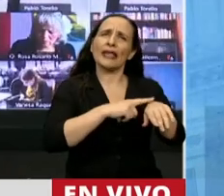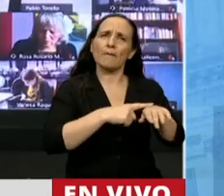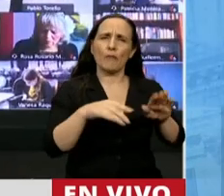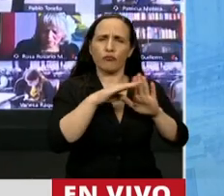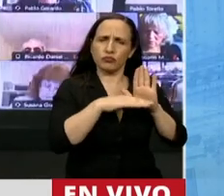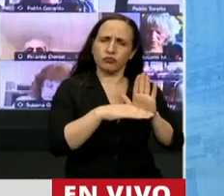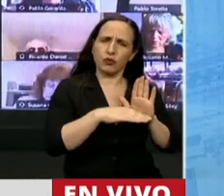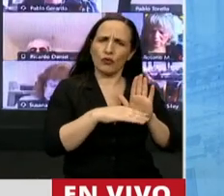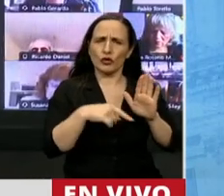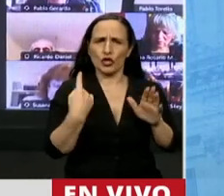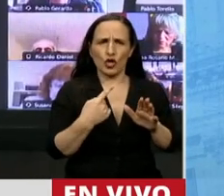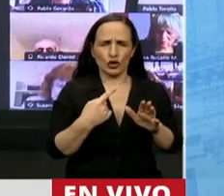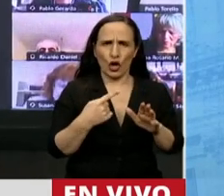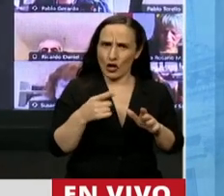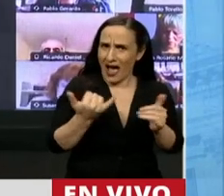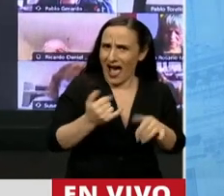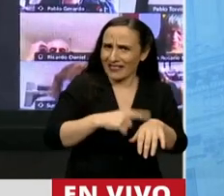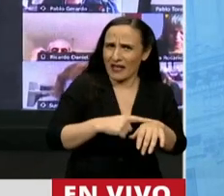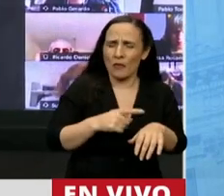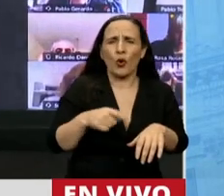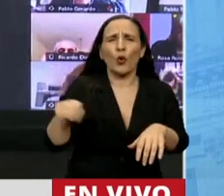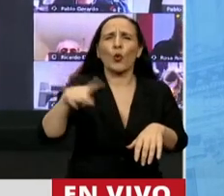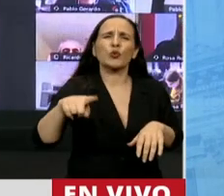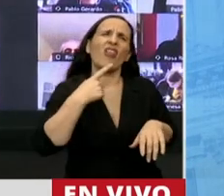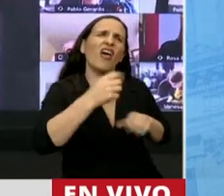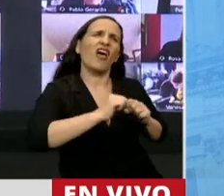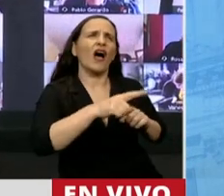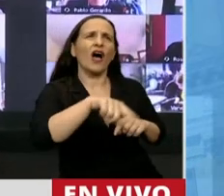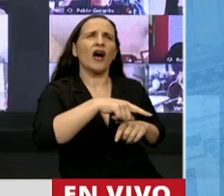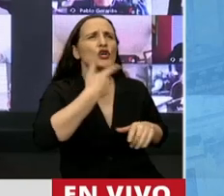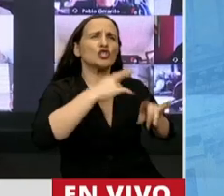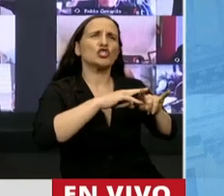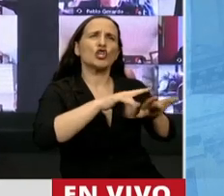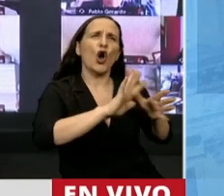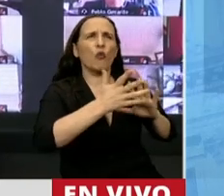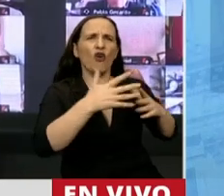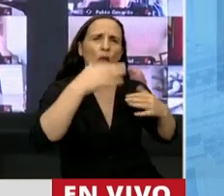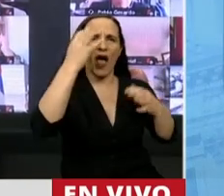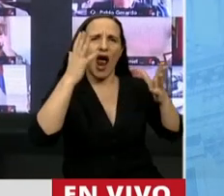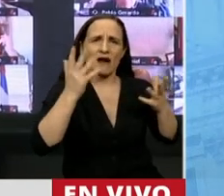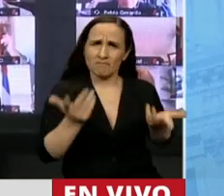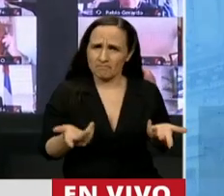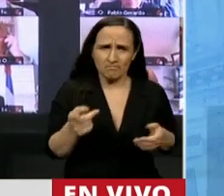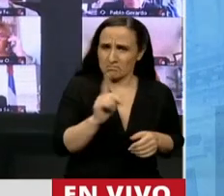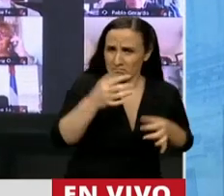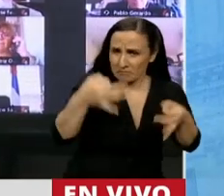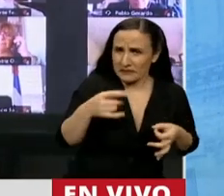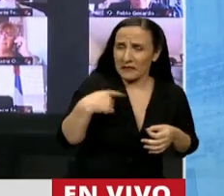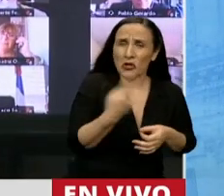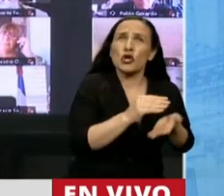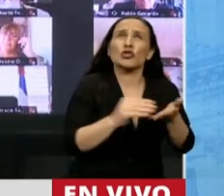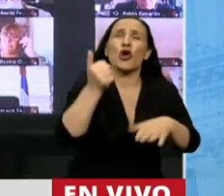que tenemos para hablar, nos dicen que venimos a hacer show y no, nosotros venimos a deliberar. Y ese es el mandato